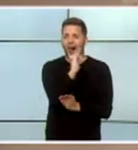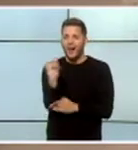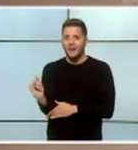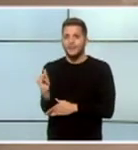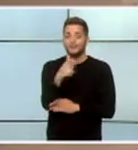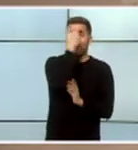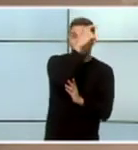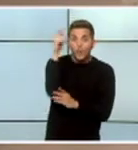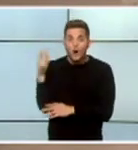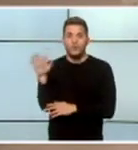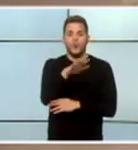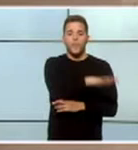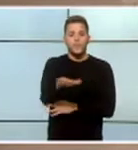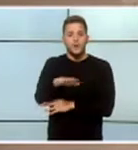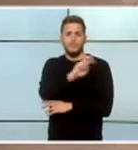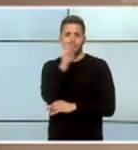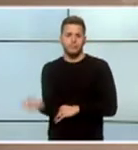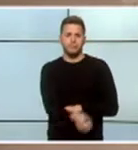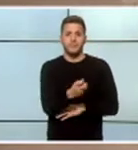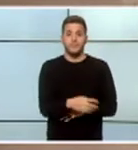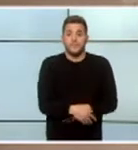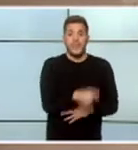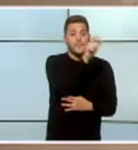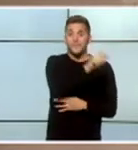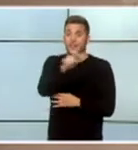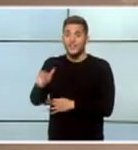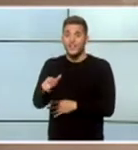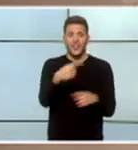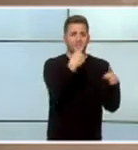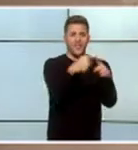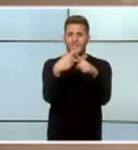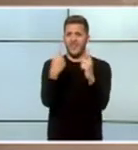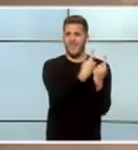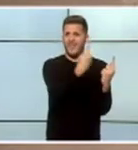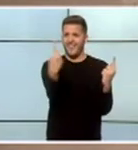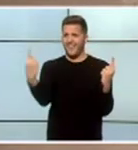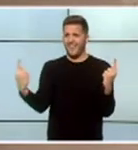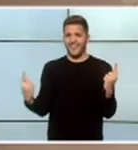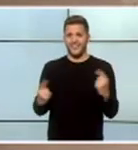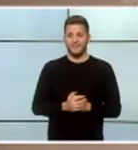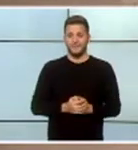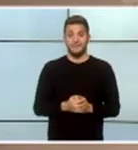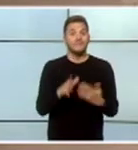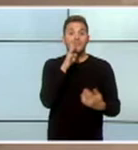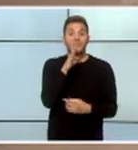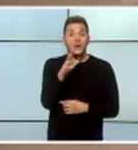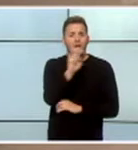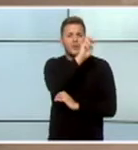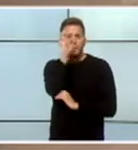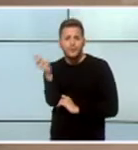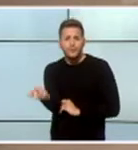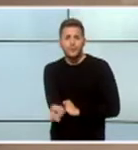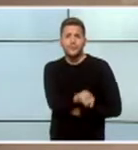pueblo... ...cada barrio... ...hay tanta diversidad como personas... ...como ciudadanos... ...por eso la diversidad... ...la